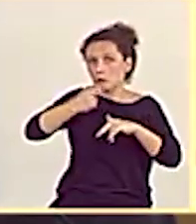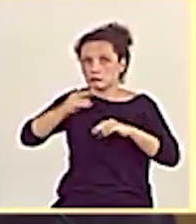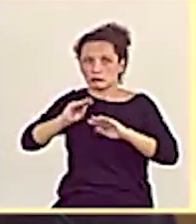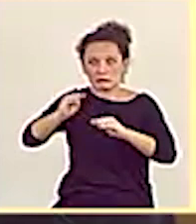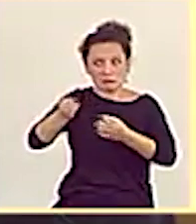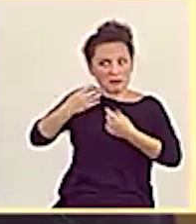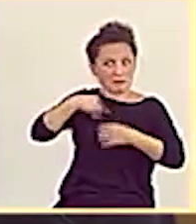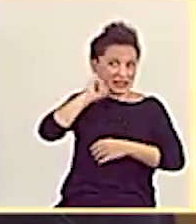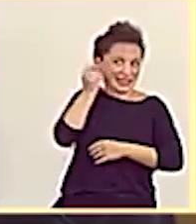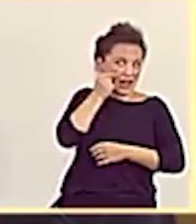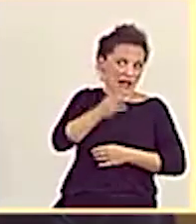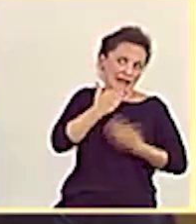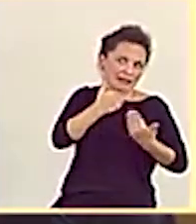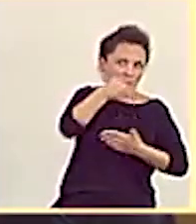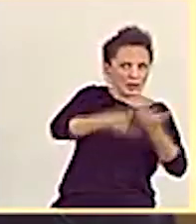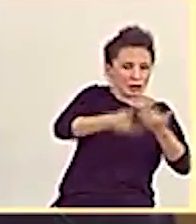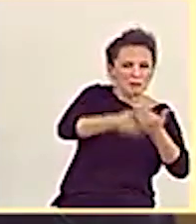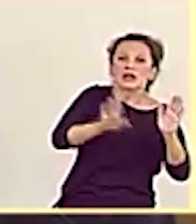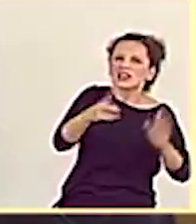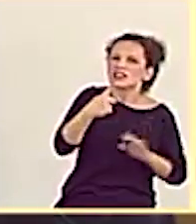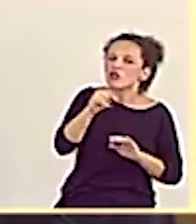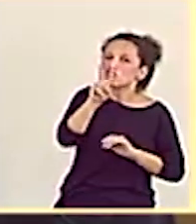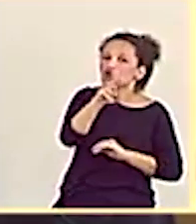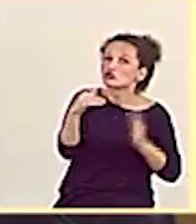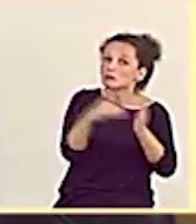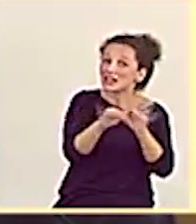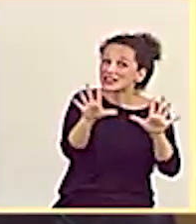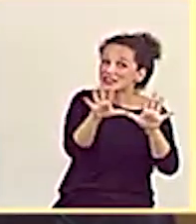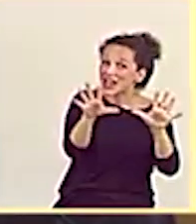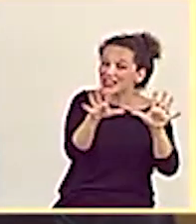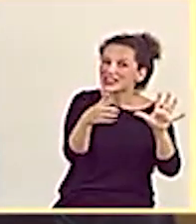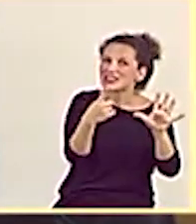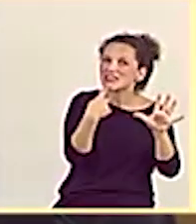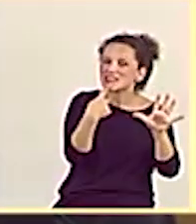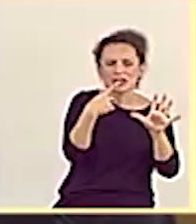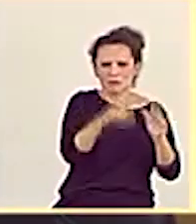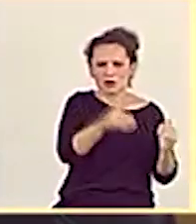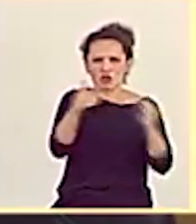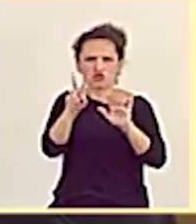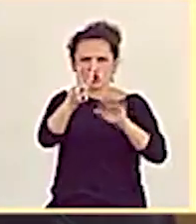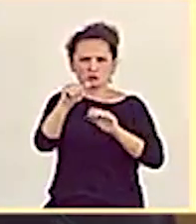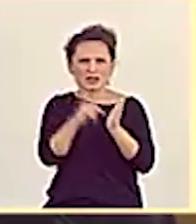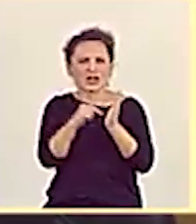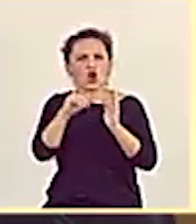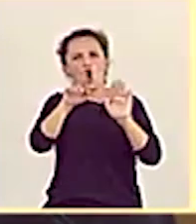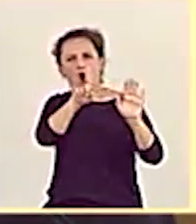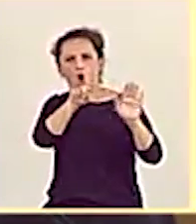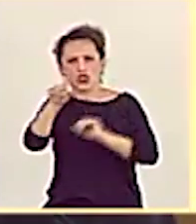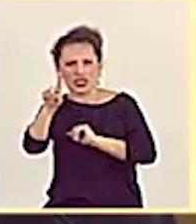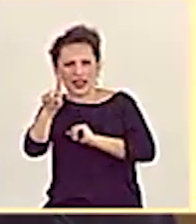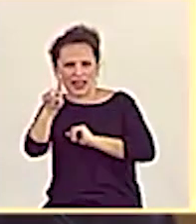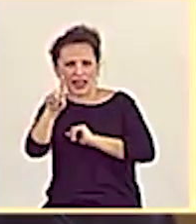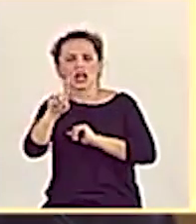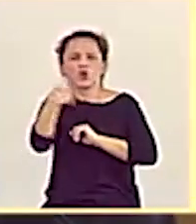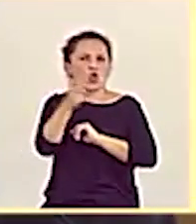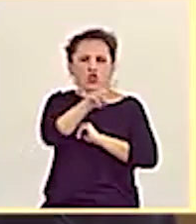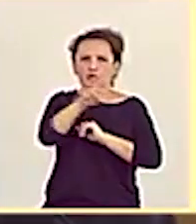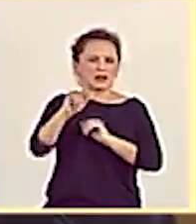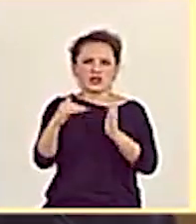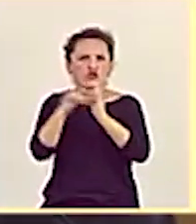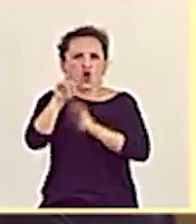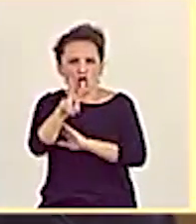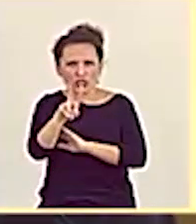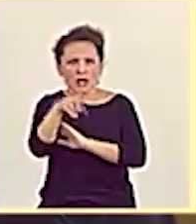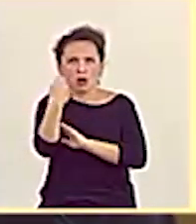le diré que en el 2010 se decía que las obras empezarían en el 2011, en el 2011 se fijó el 2014 para abrir Subieta, en el 2012 se